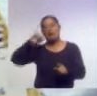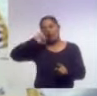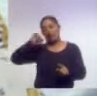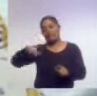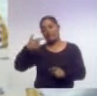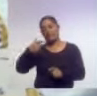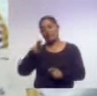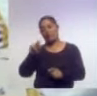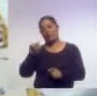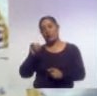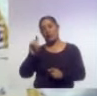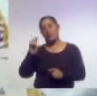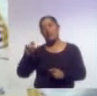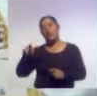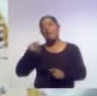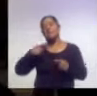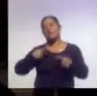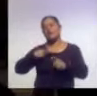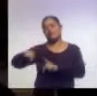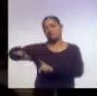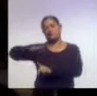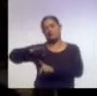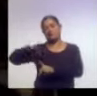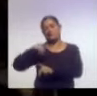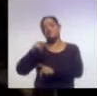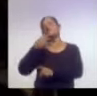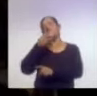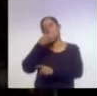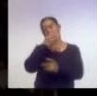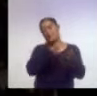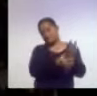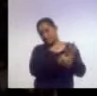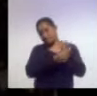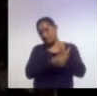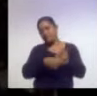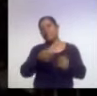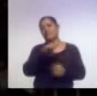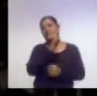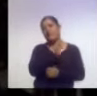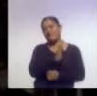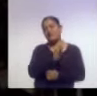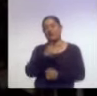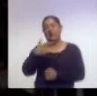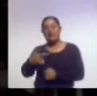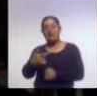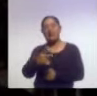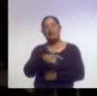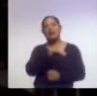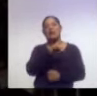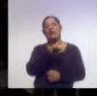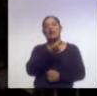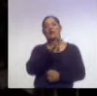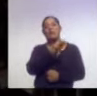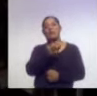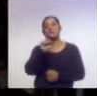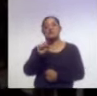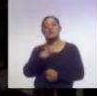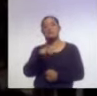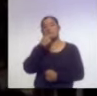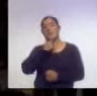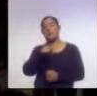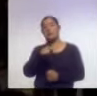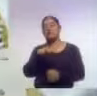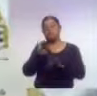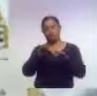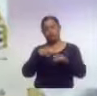Guaidó, y personas de su entorno. Así lo anunció este martes el fiscal general, Tarek William Zapp. Indicó que solicitarán por